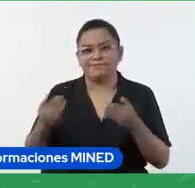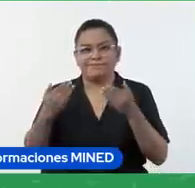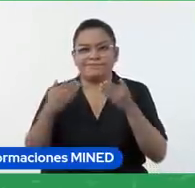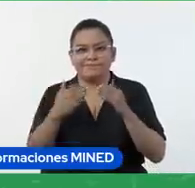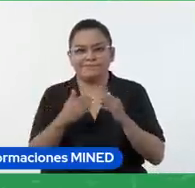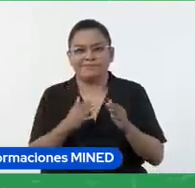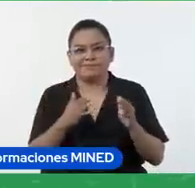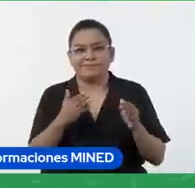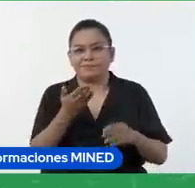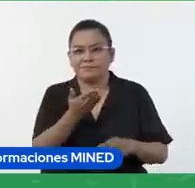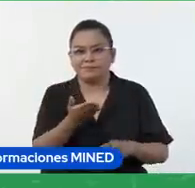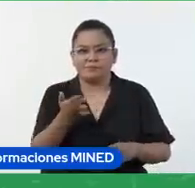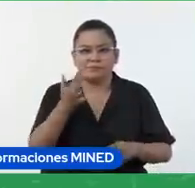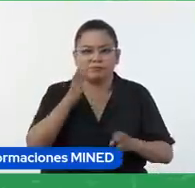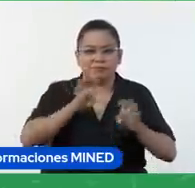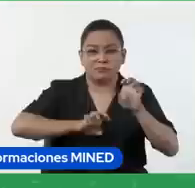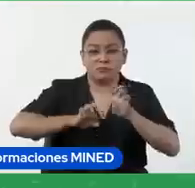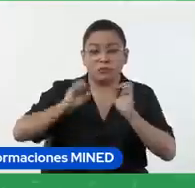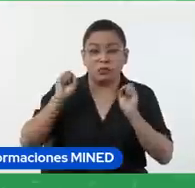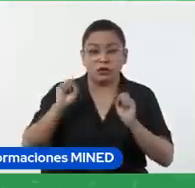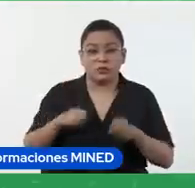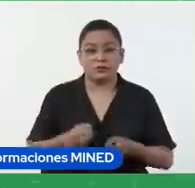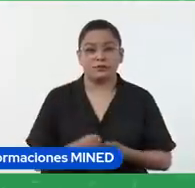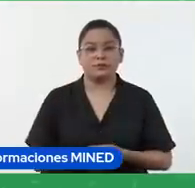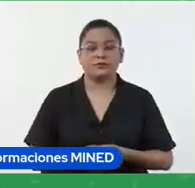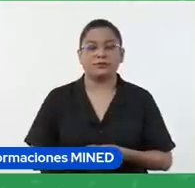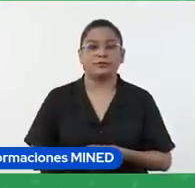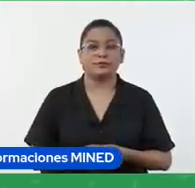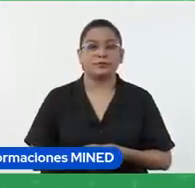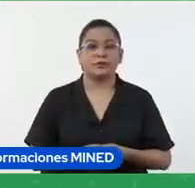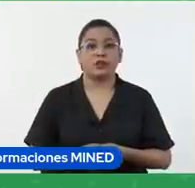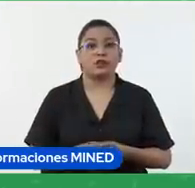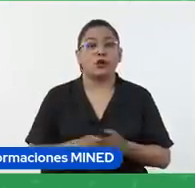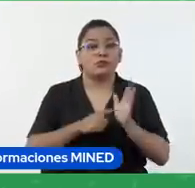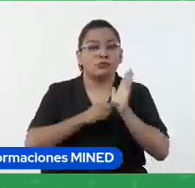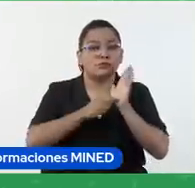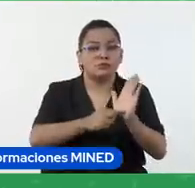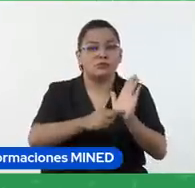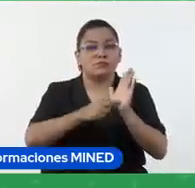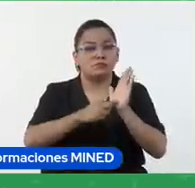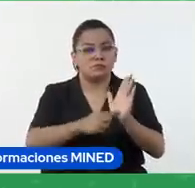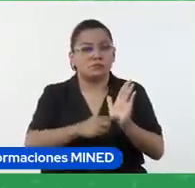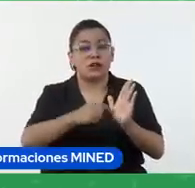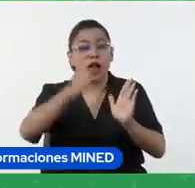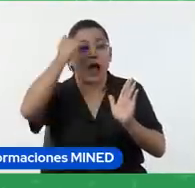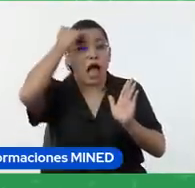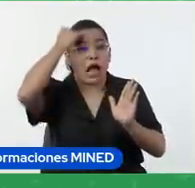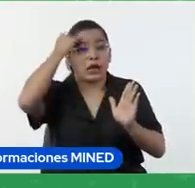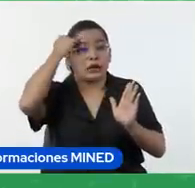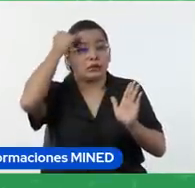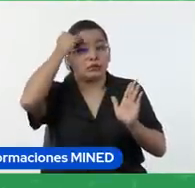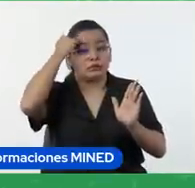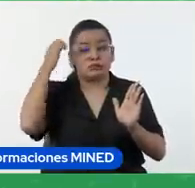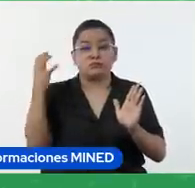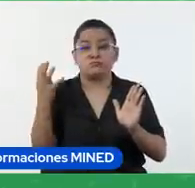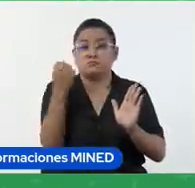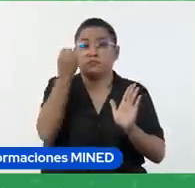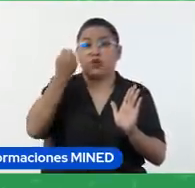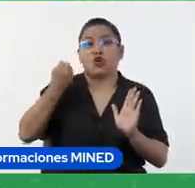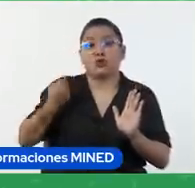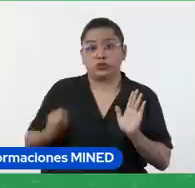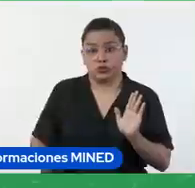las diferentes evaluaciones en definitiva son las evidencias sobre los aprendizajes que han logrado los alumnos